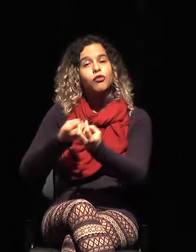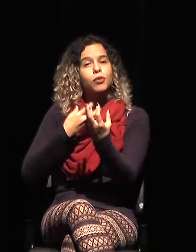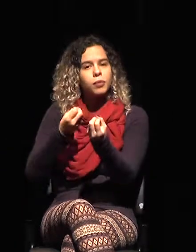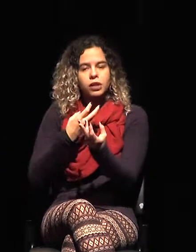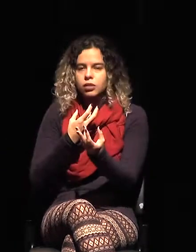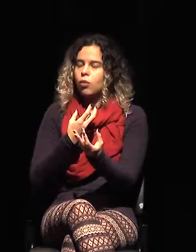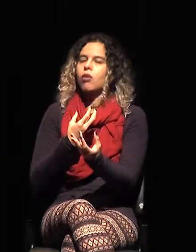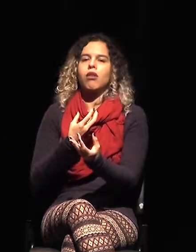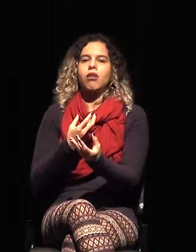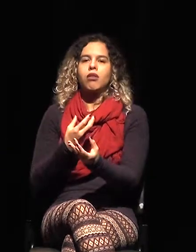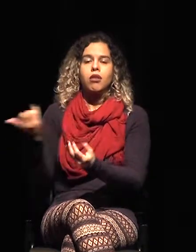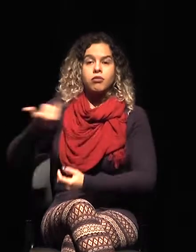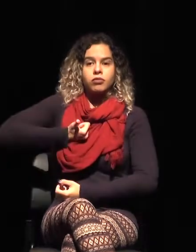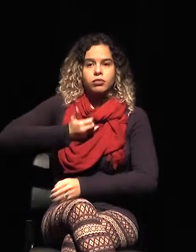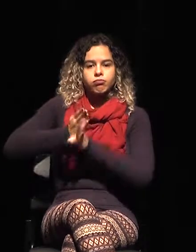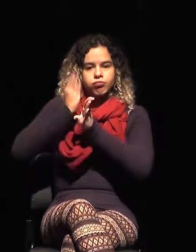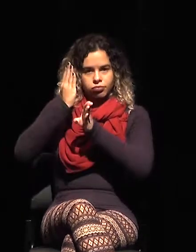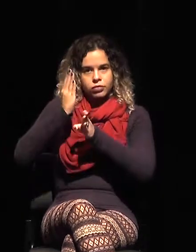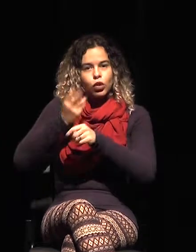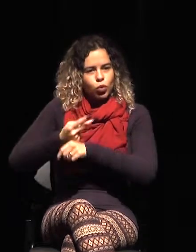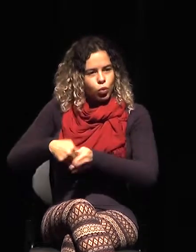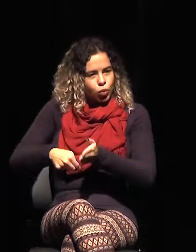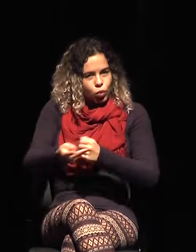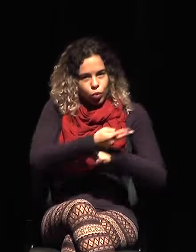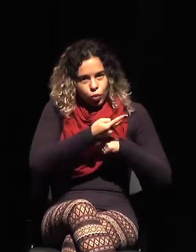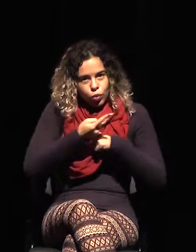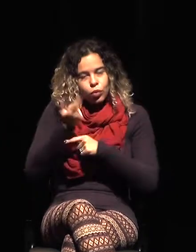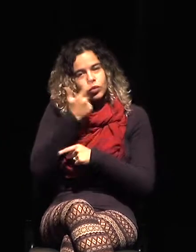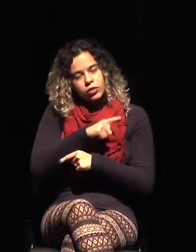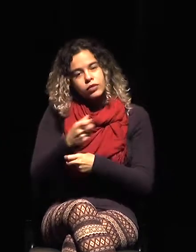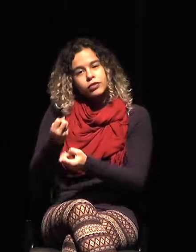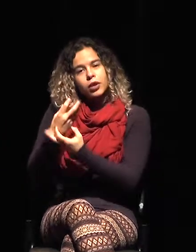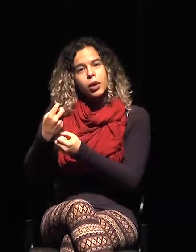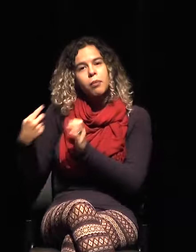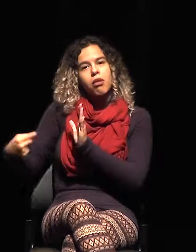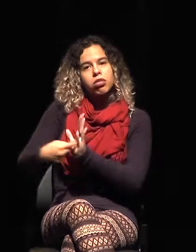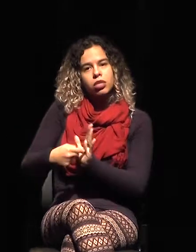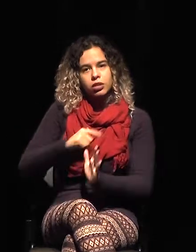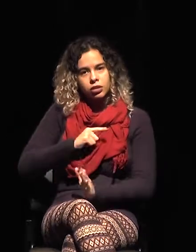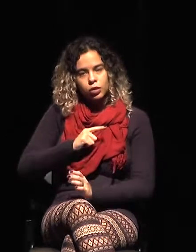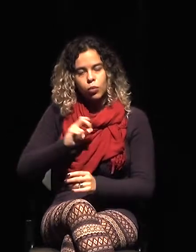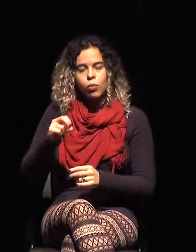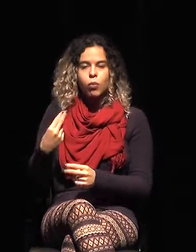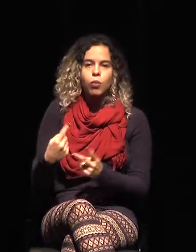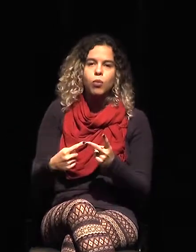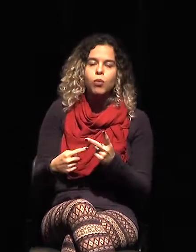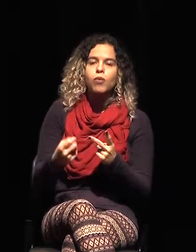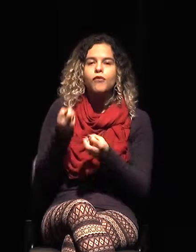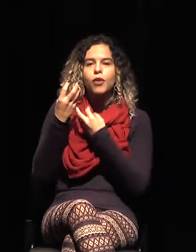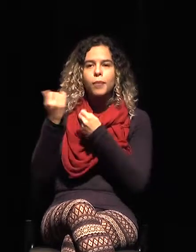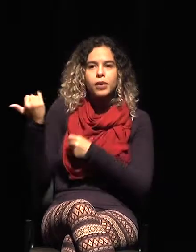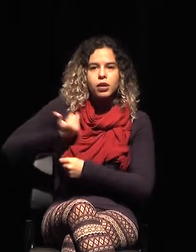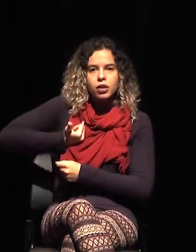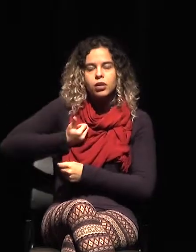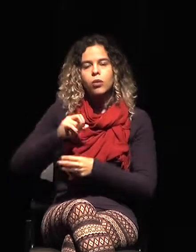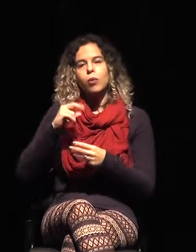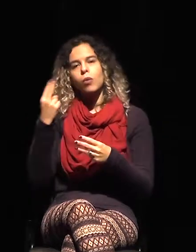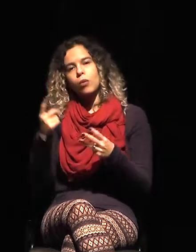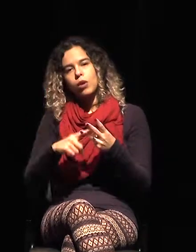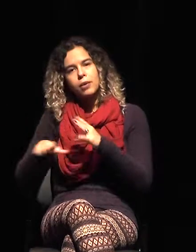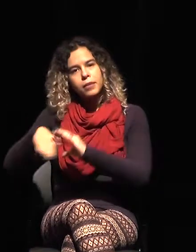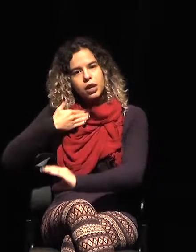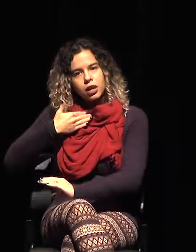se haga, ya puede ser a través de una delación, una información, o a través de un email también, en fin, la información es